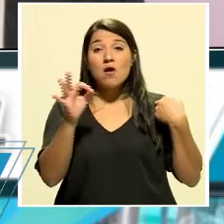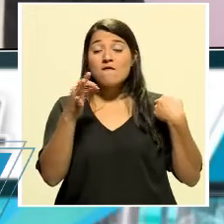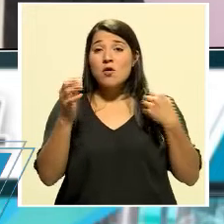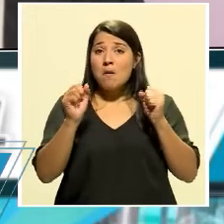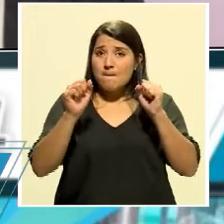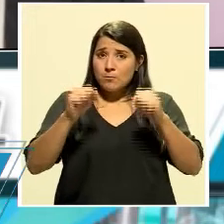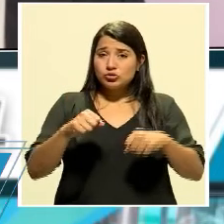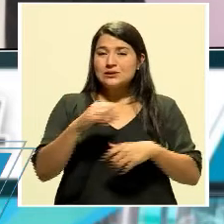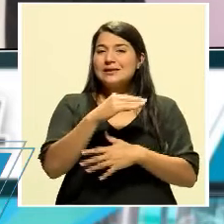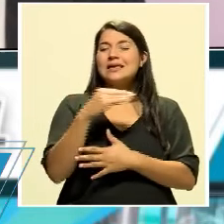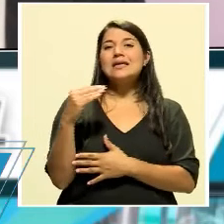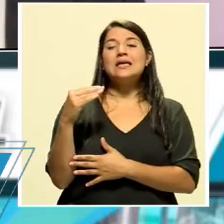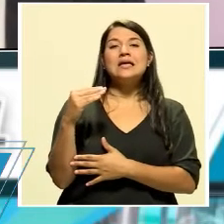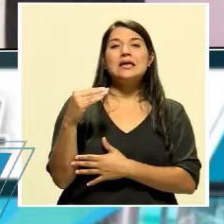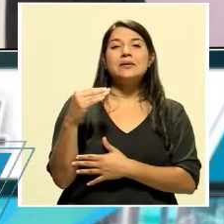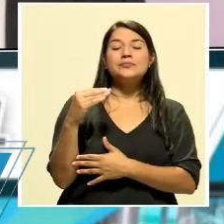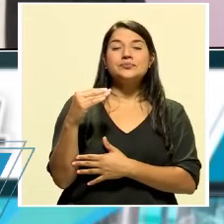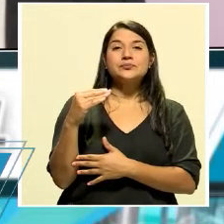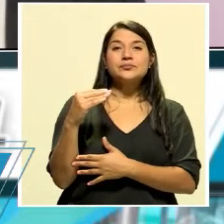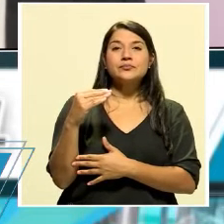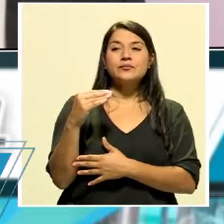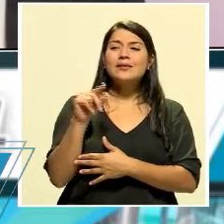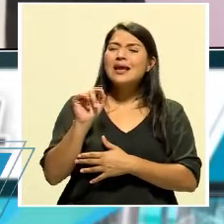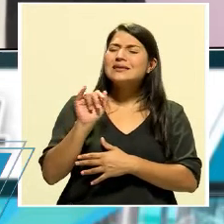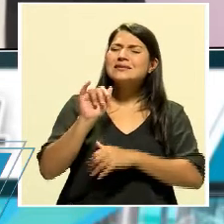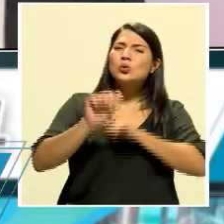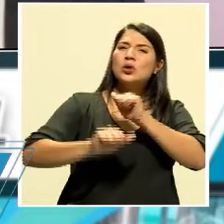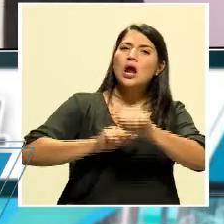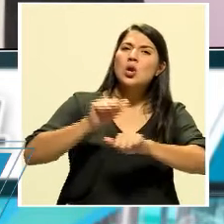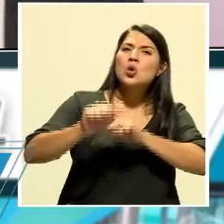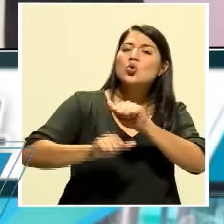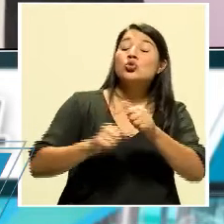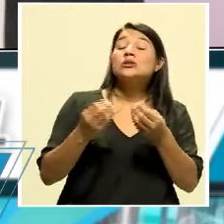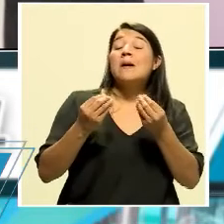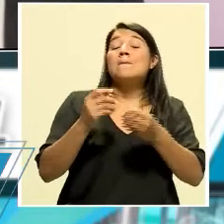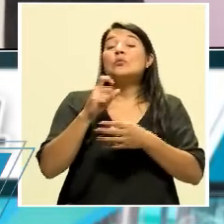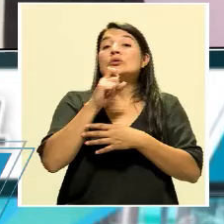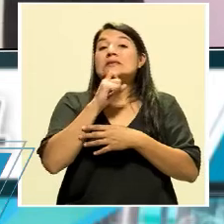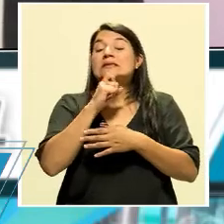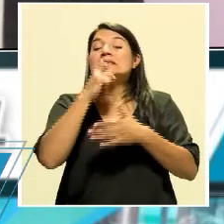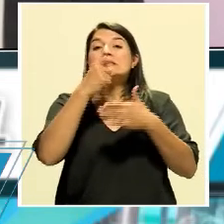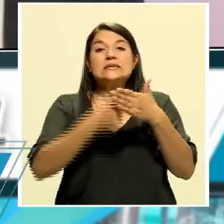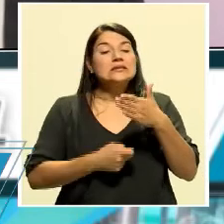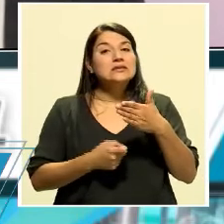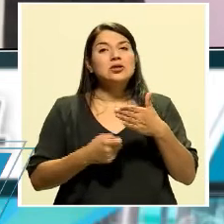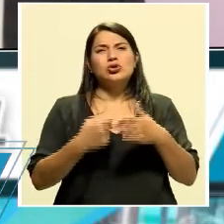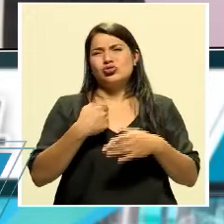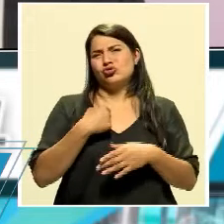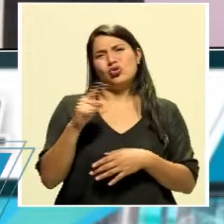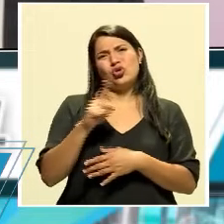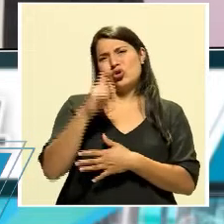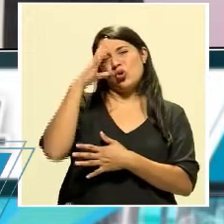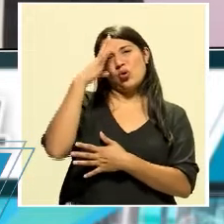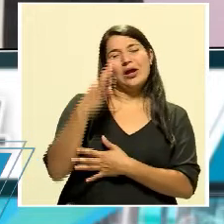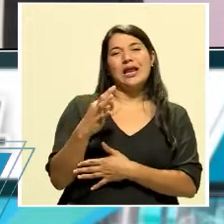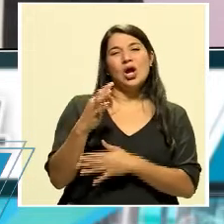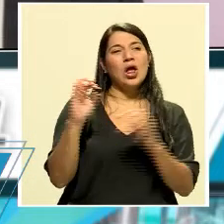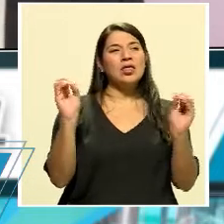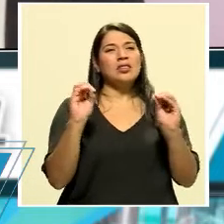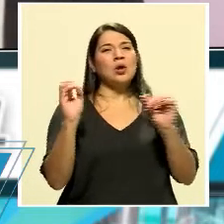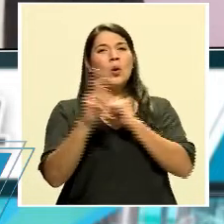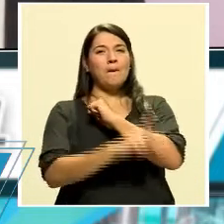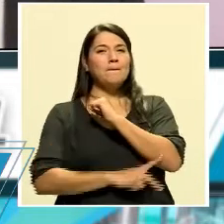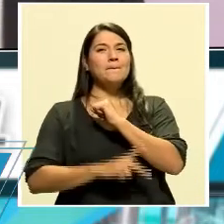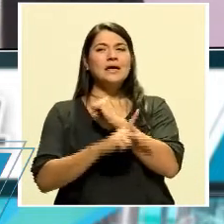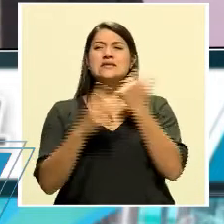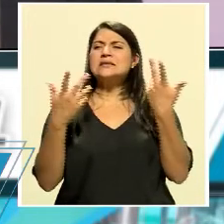y es una lucha dificilísima, durísima, no creo, como le digo, que hay ningún país que tenga así